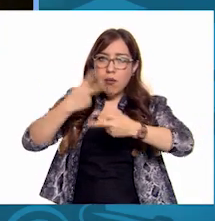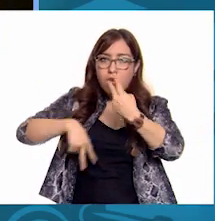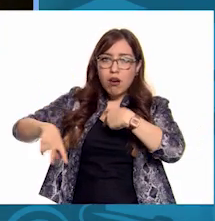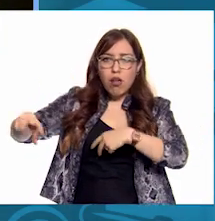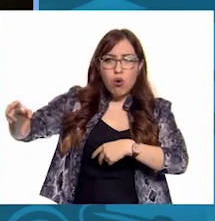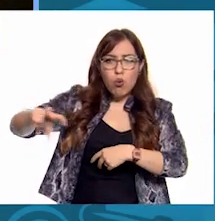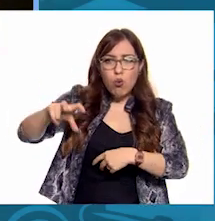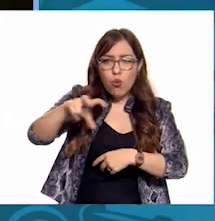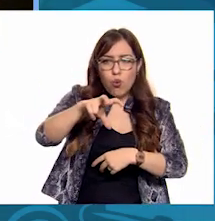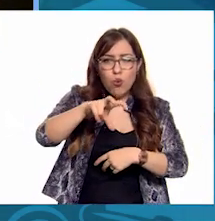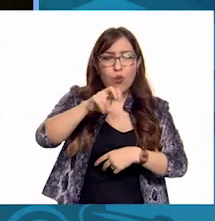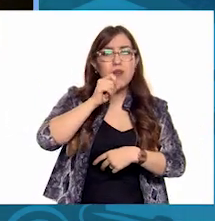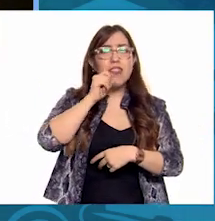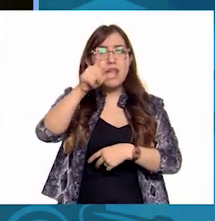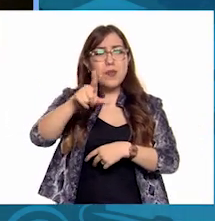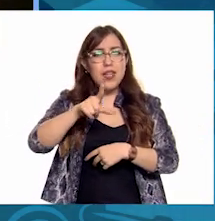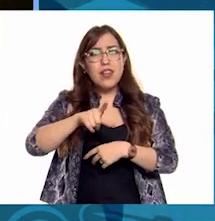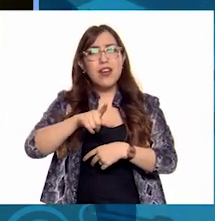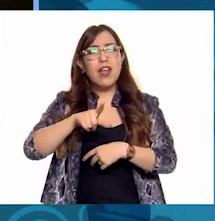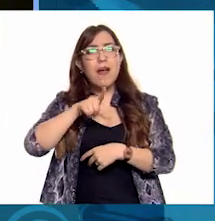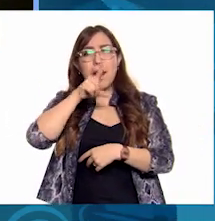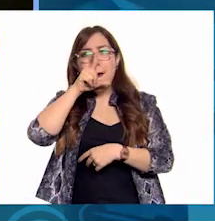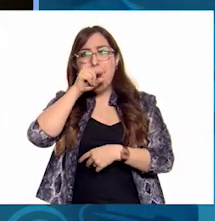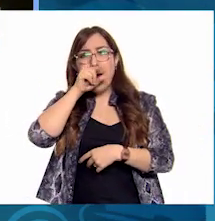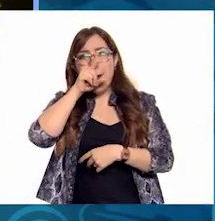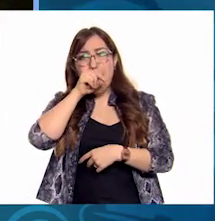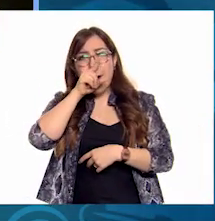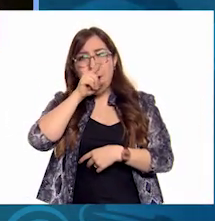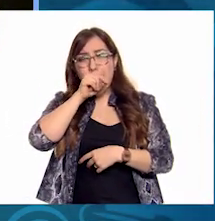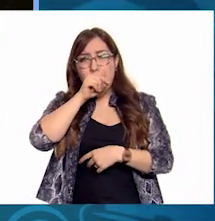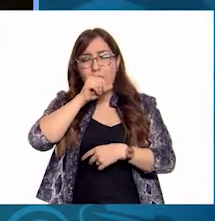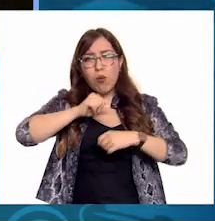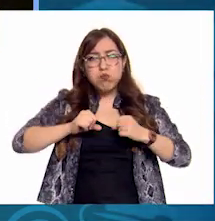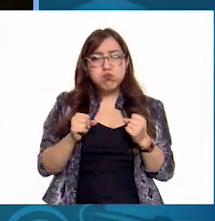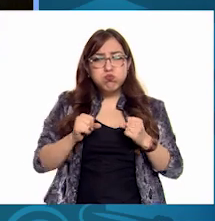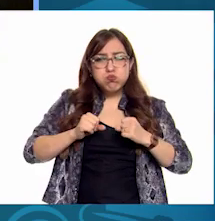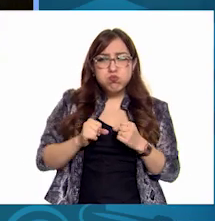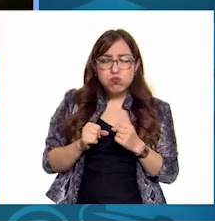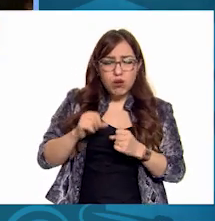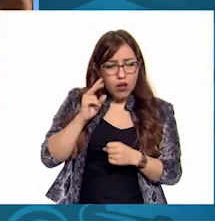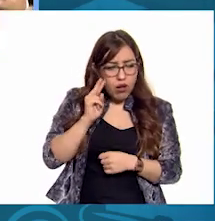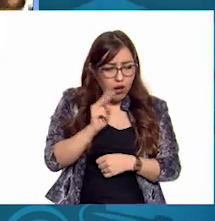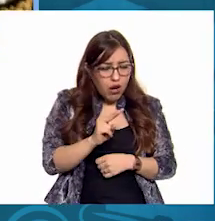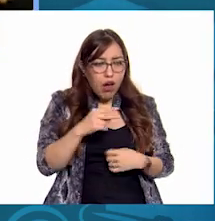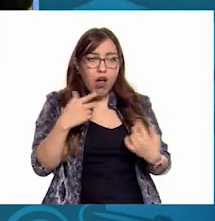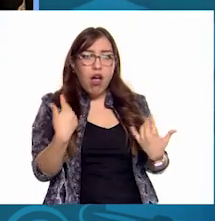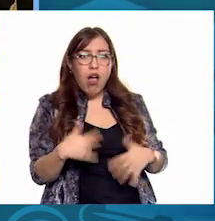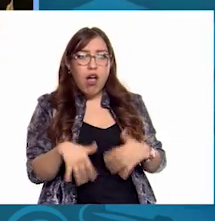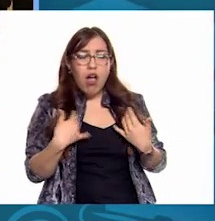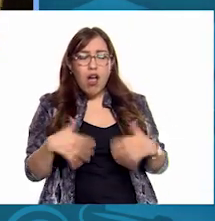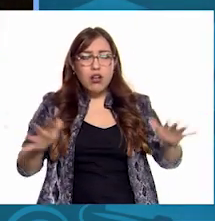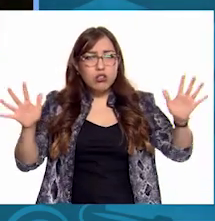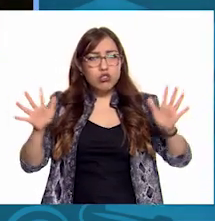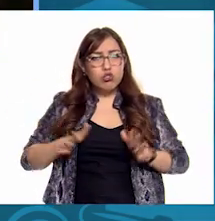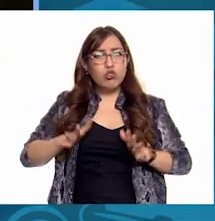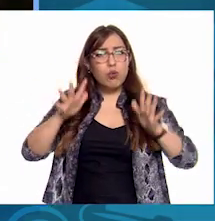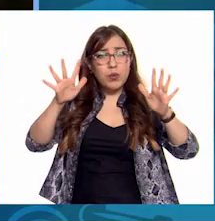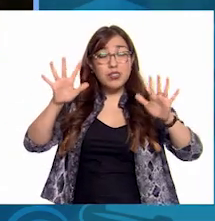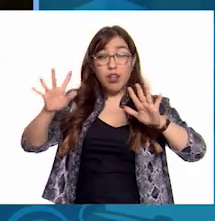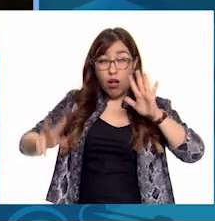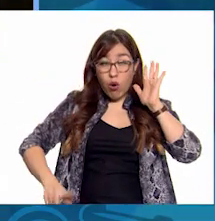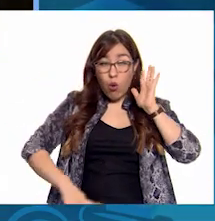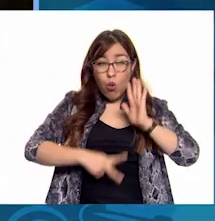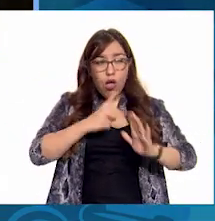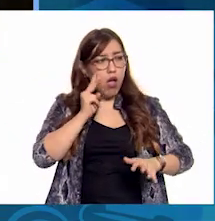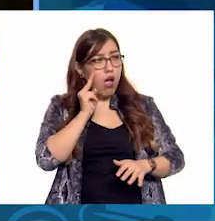Se sorprendieron En tan solo unos meses Los prados volvieron a ser verdes